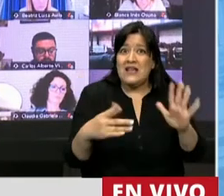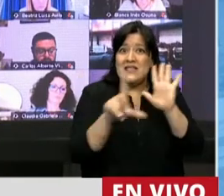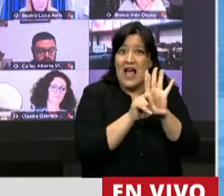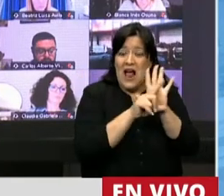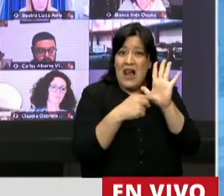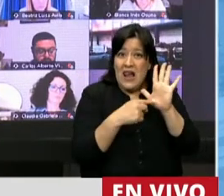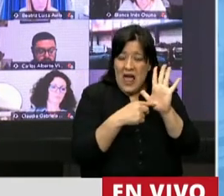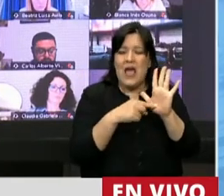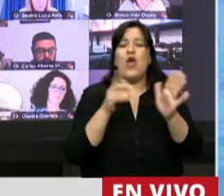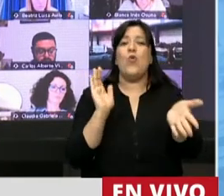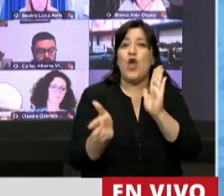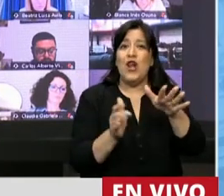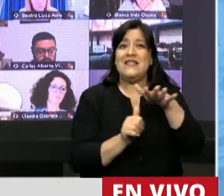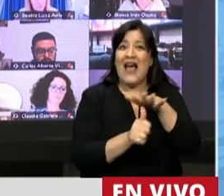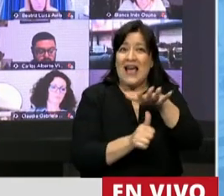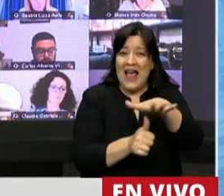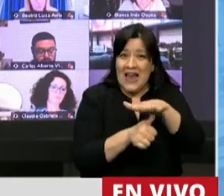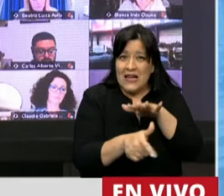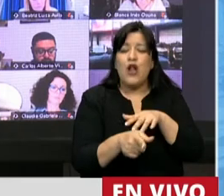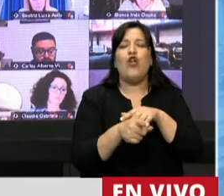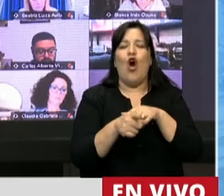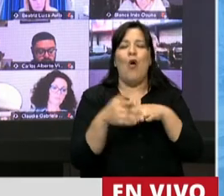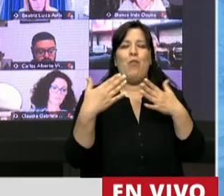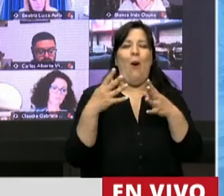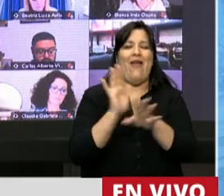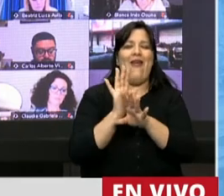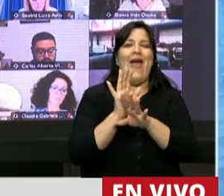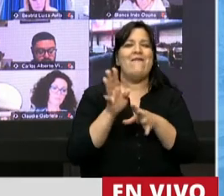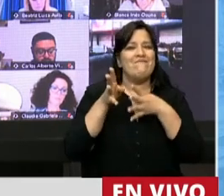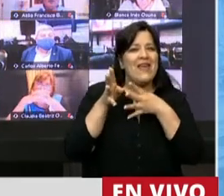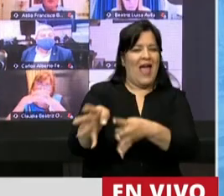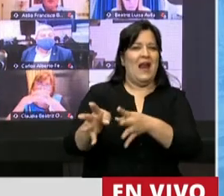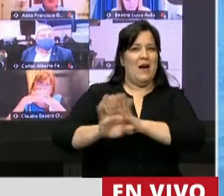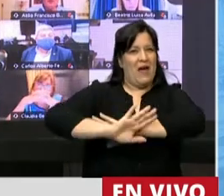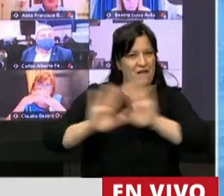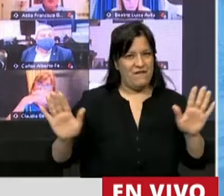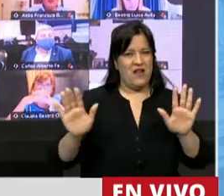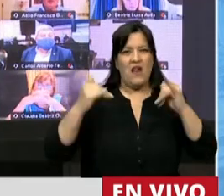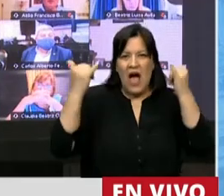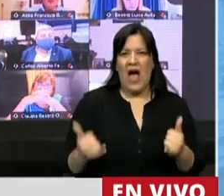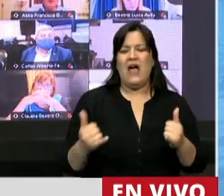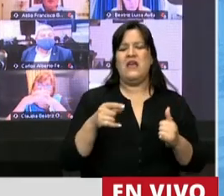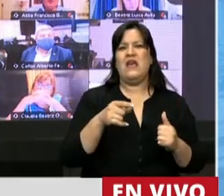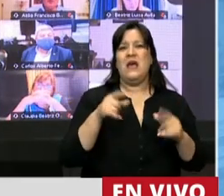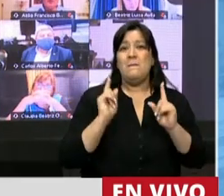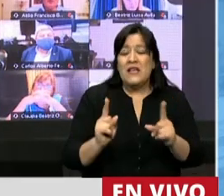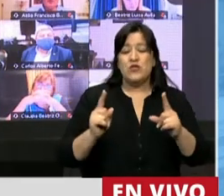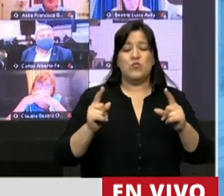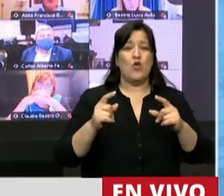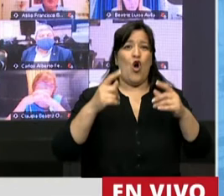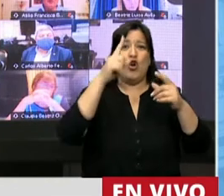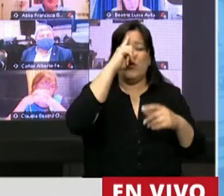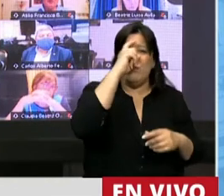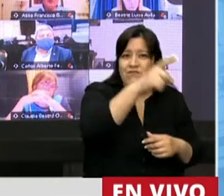la violencia de género será enfrentada con todas las herramientas de nuestro sistema de salud,